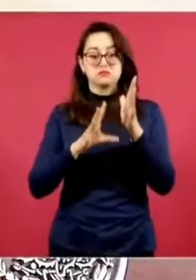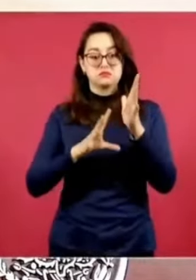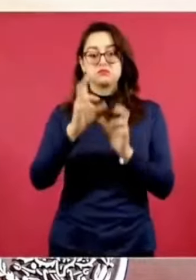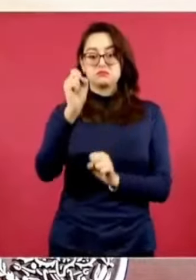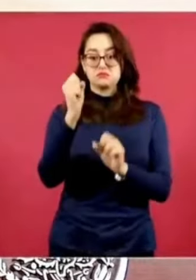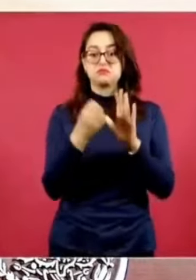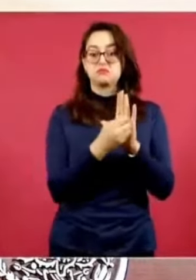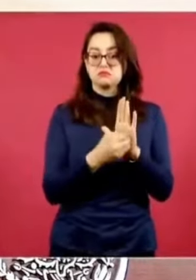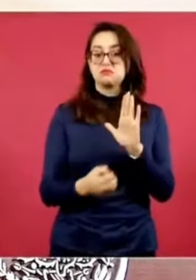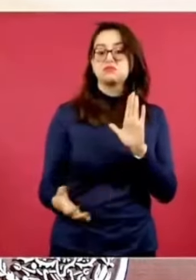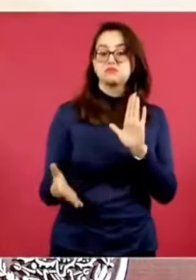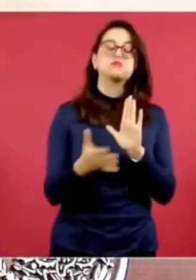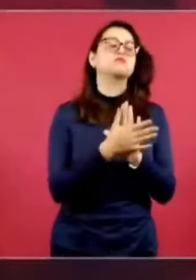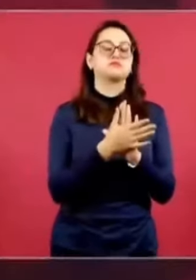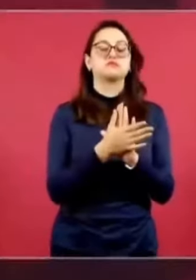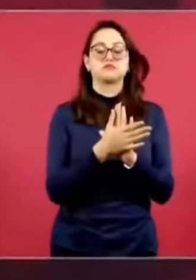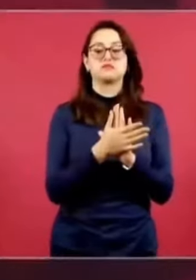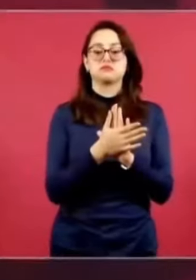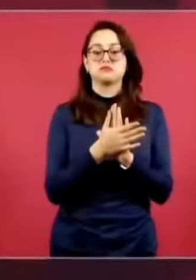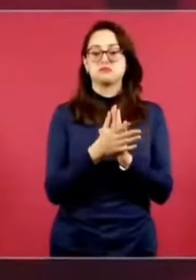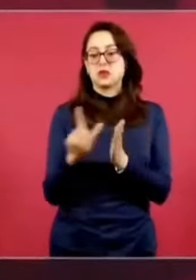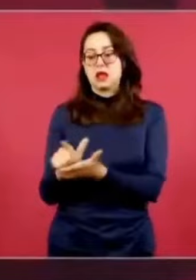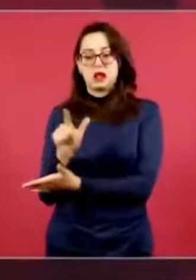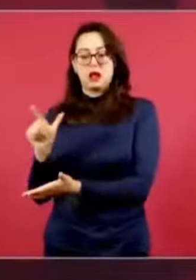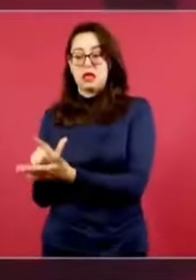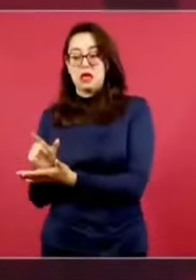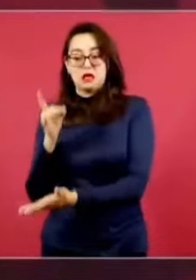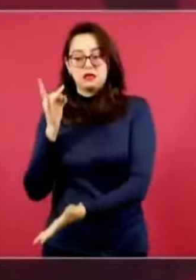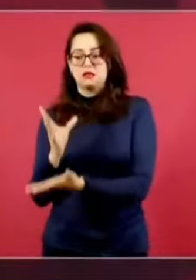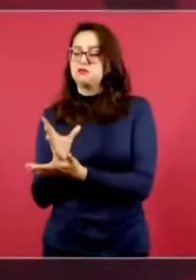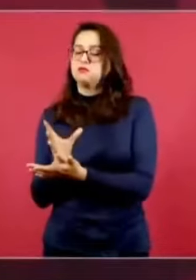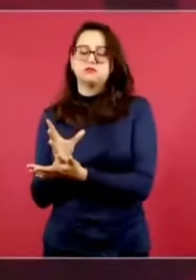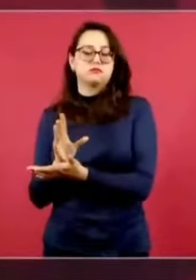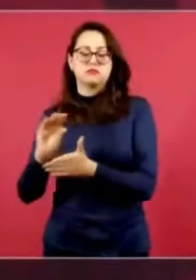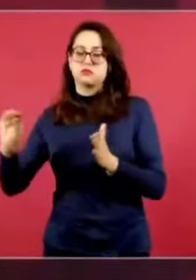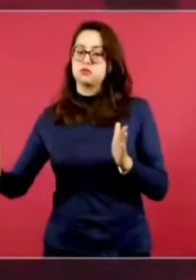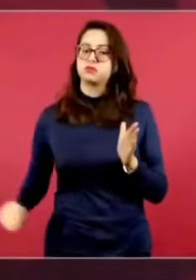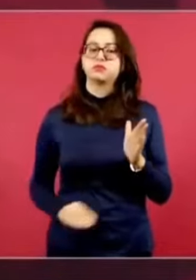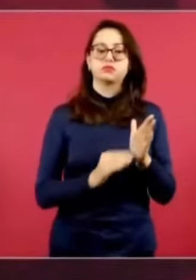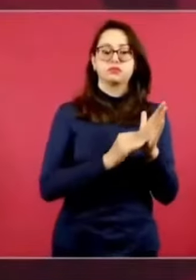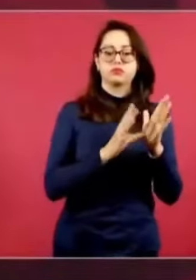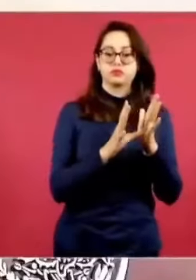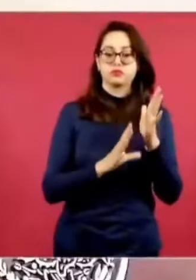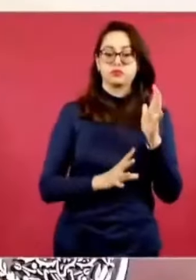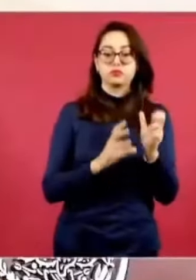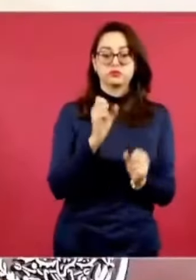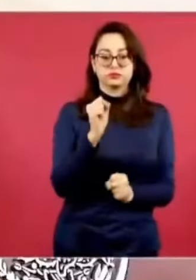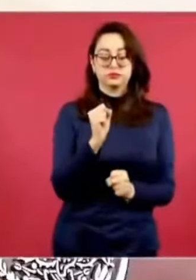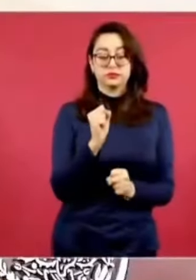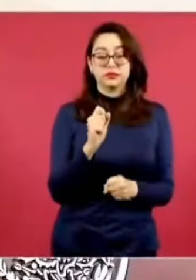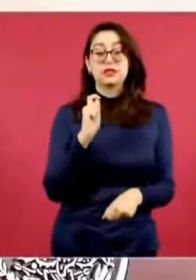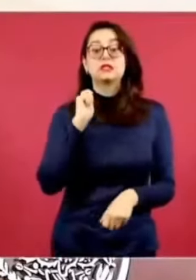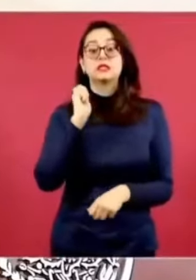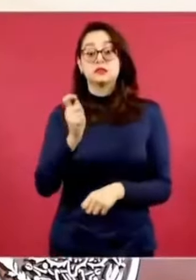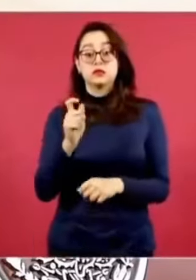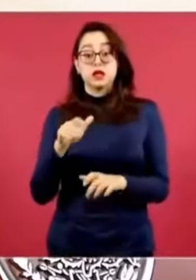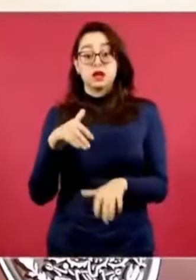se van a elevar a rango constitucional, de modo que no va a ser fácil